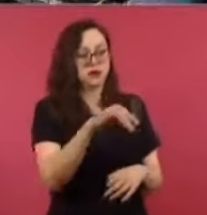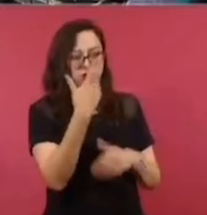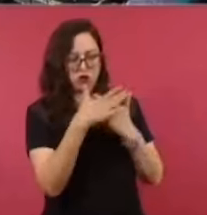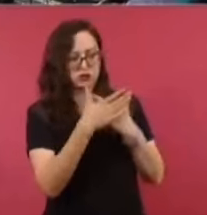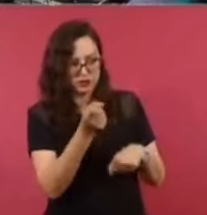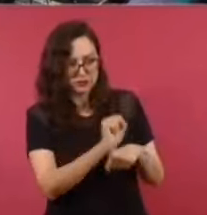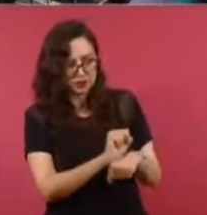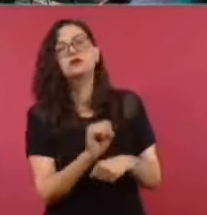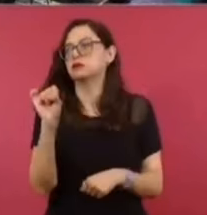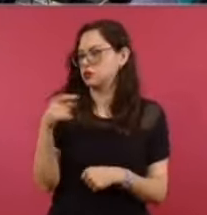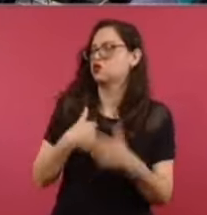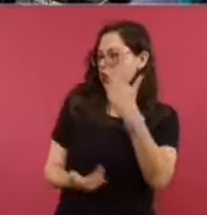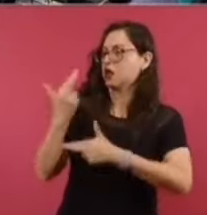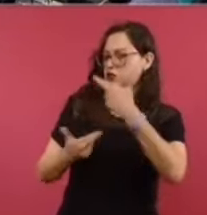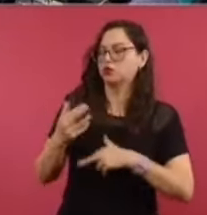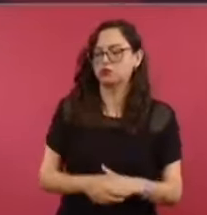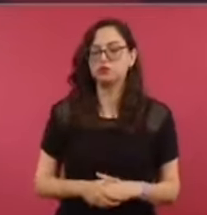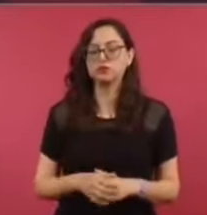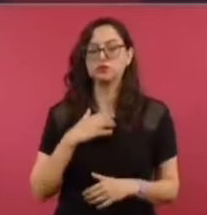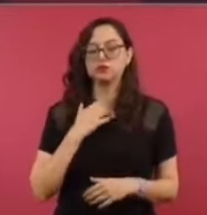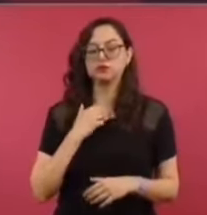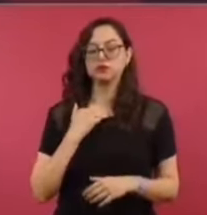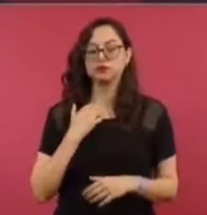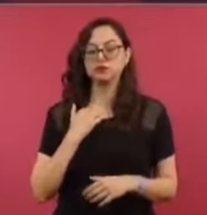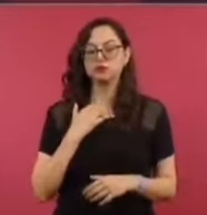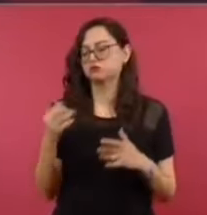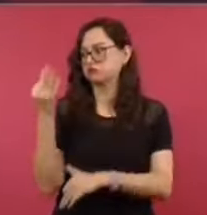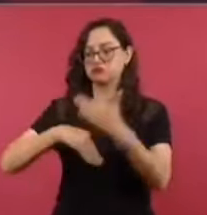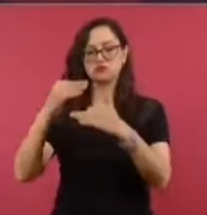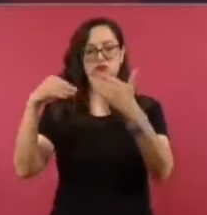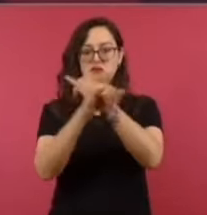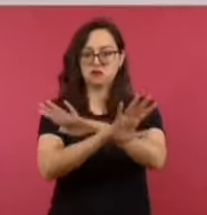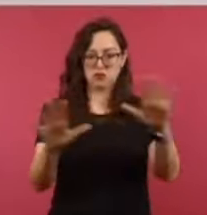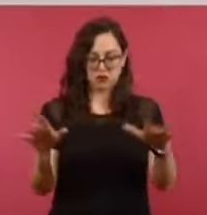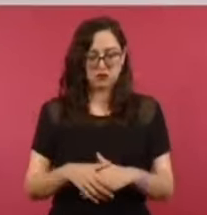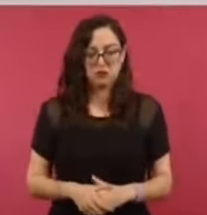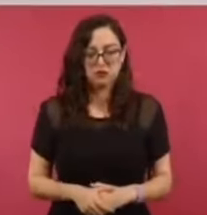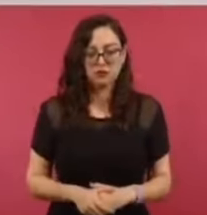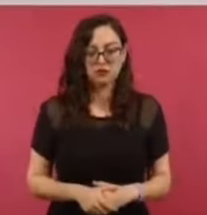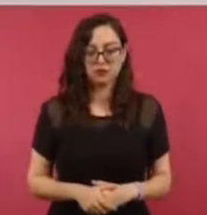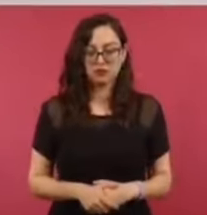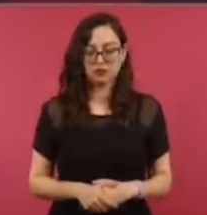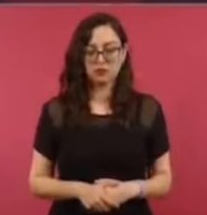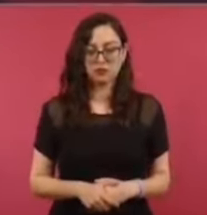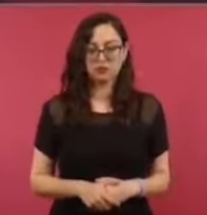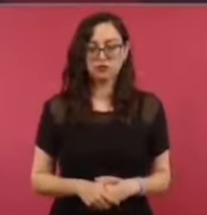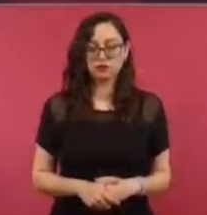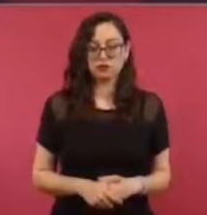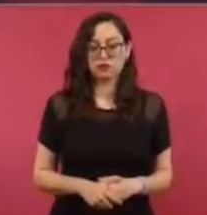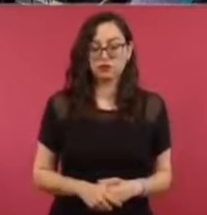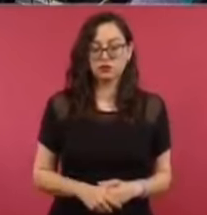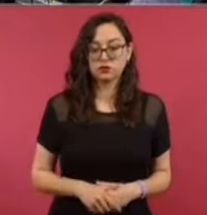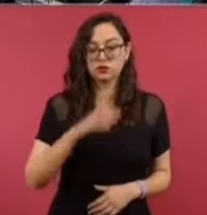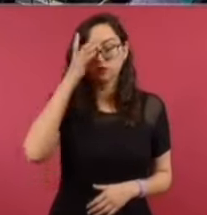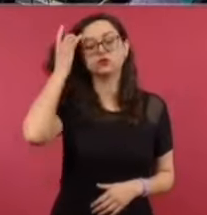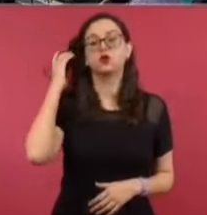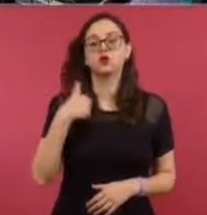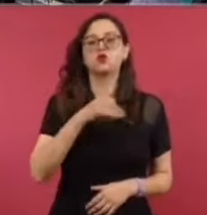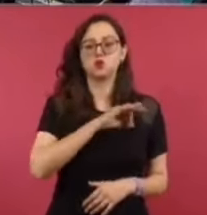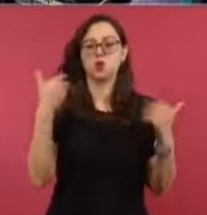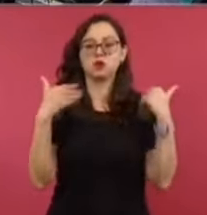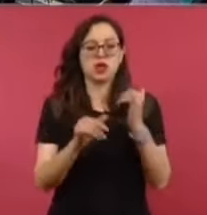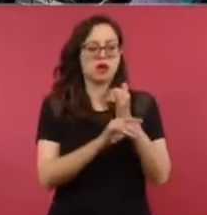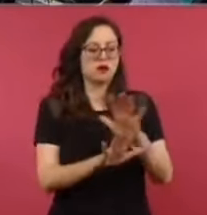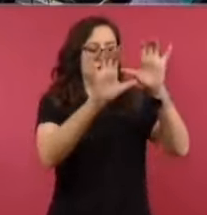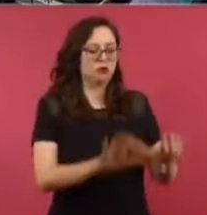muchas gracias. semana, ¿te parece? Muy bien, regreso entonces. Sí, para que todos nos enteremos, porque podríamos pedirle que te hagan un informe a ti